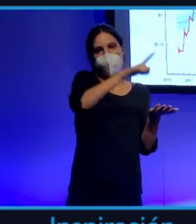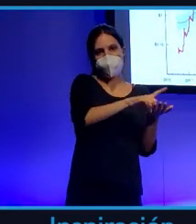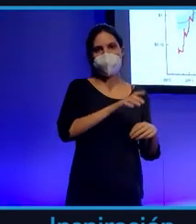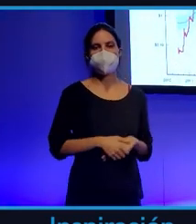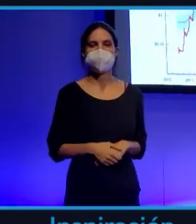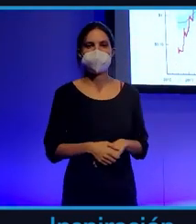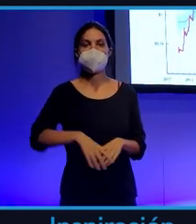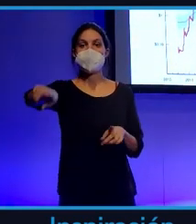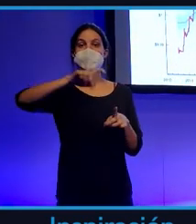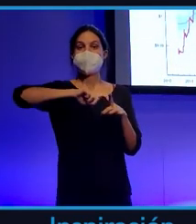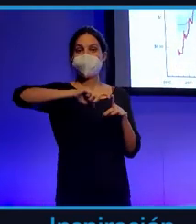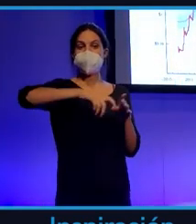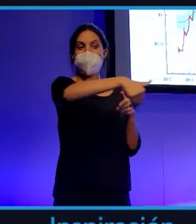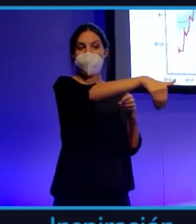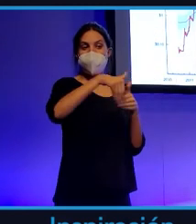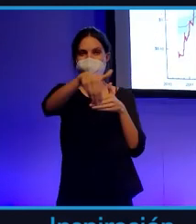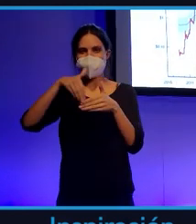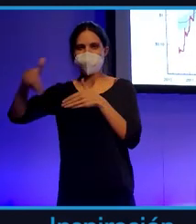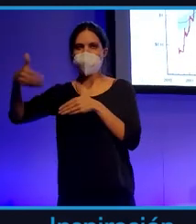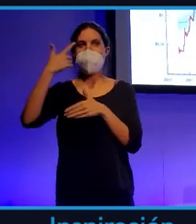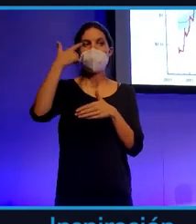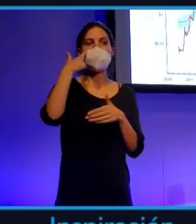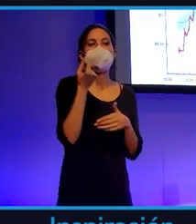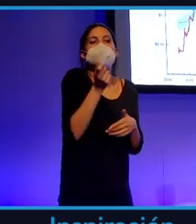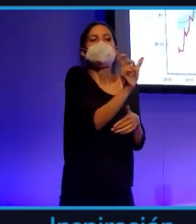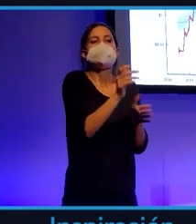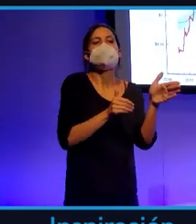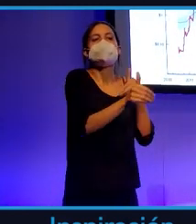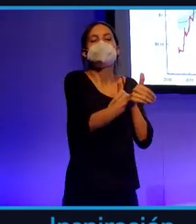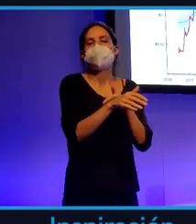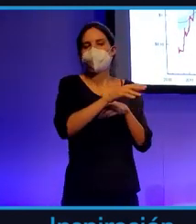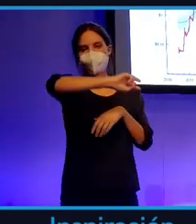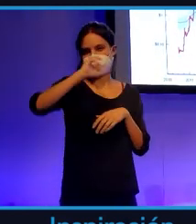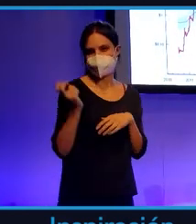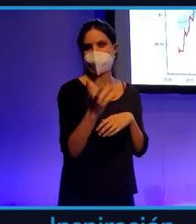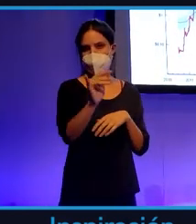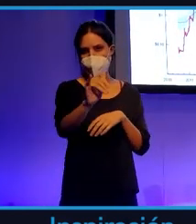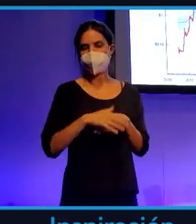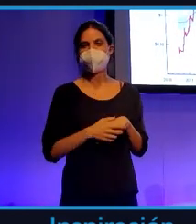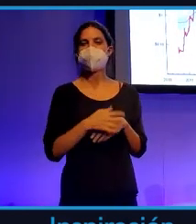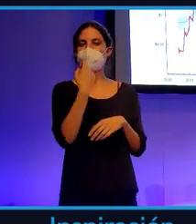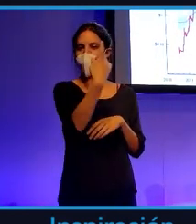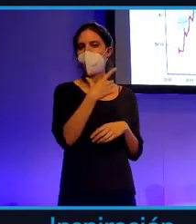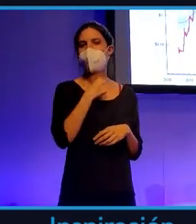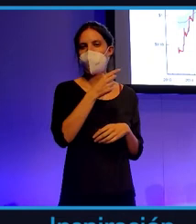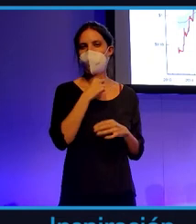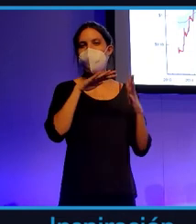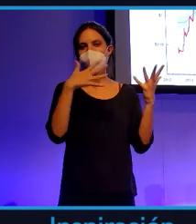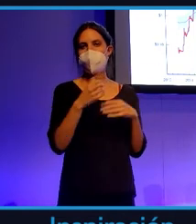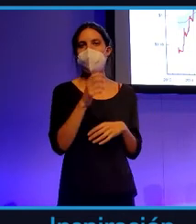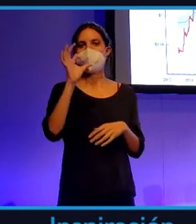Hay distintos tipos de predicciones sobre el precio de Bitcoin. Hay uno que me gusta mucho y es el, para que lo miréis por ahí, el Stock to Flow.